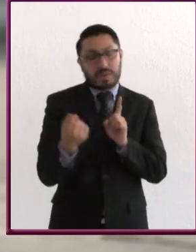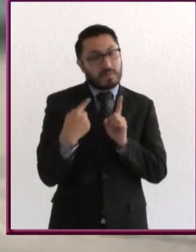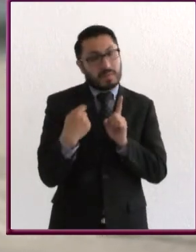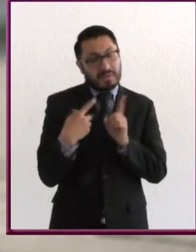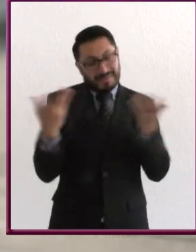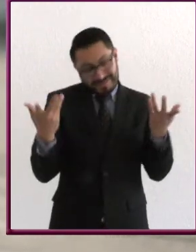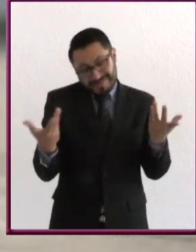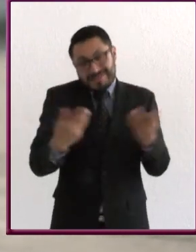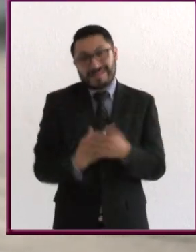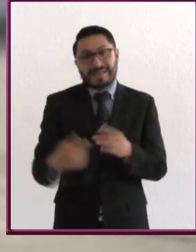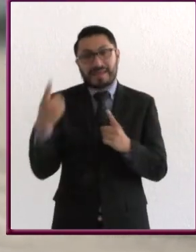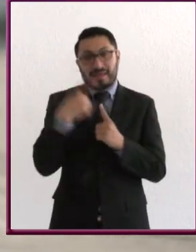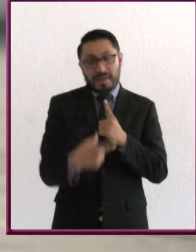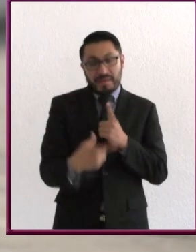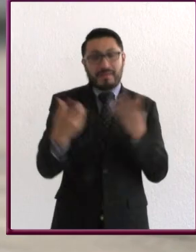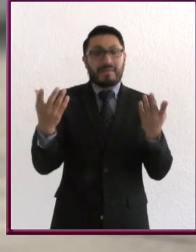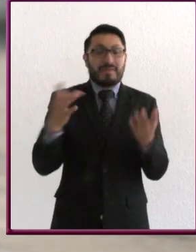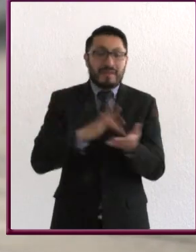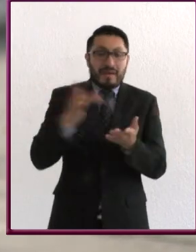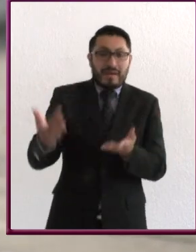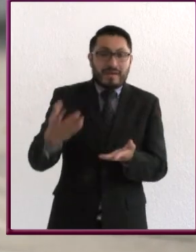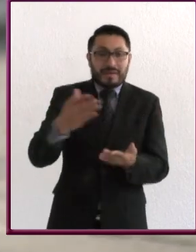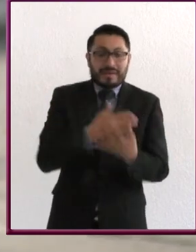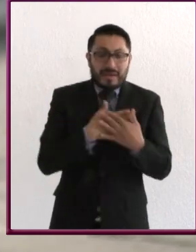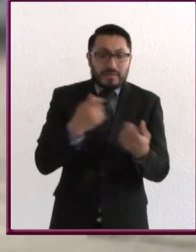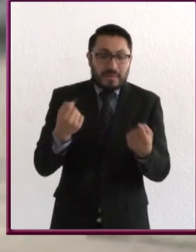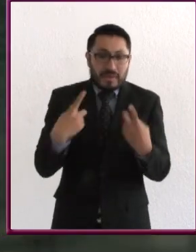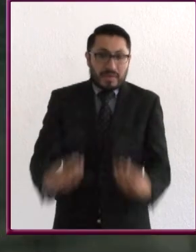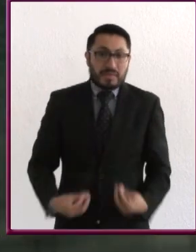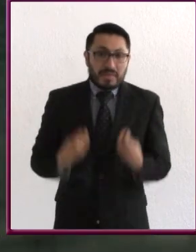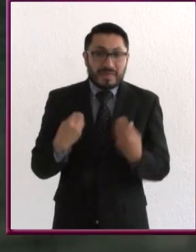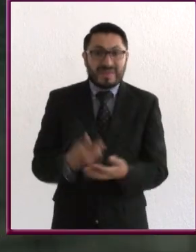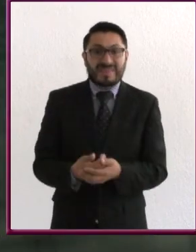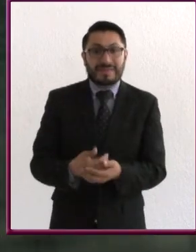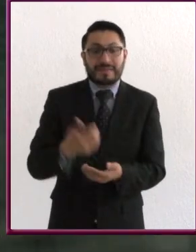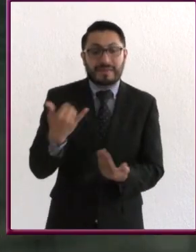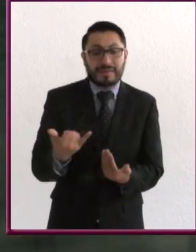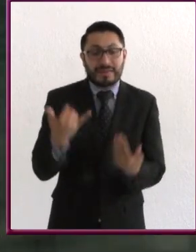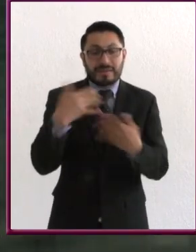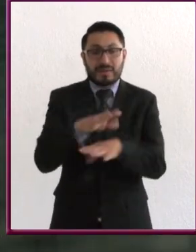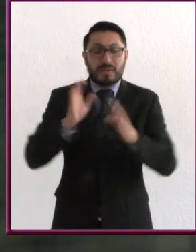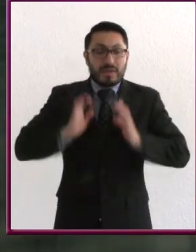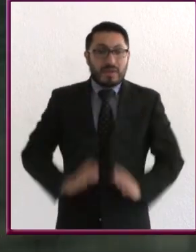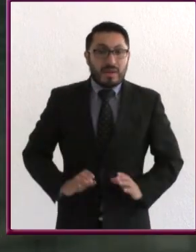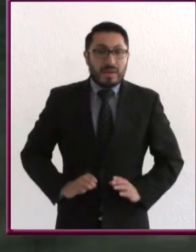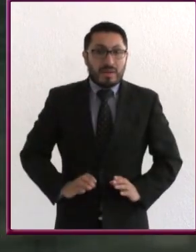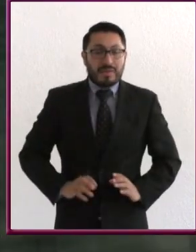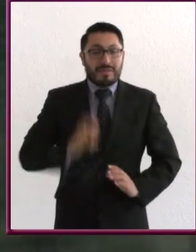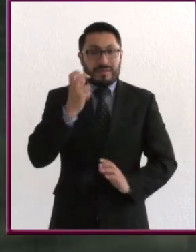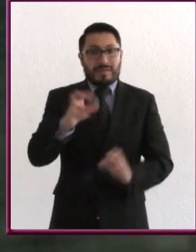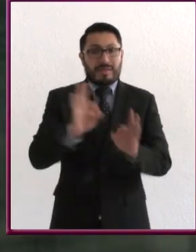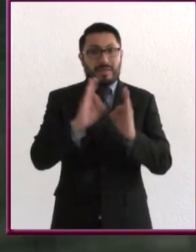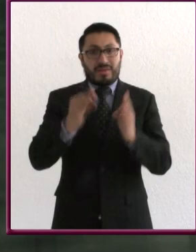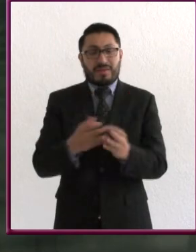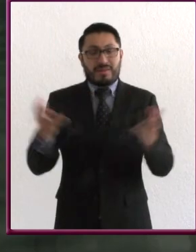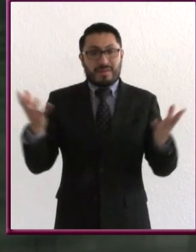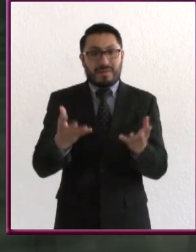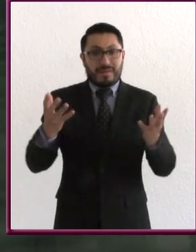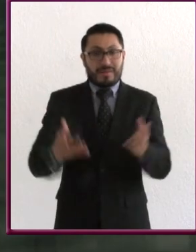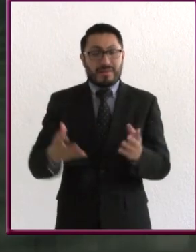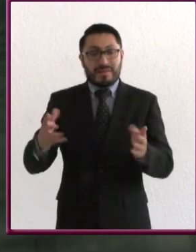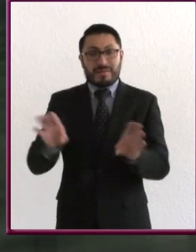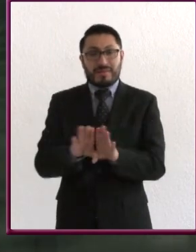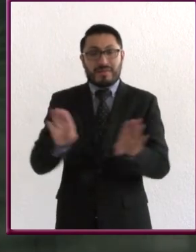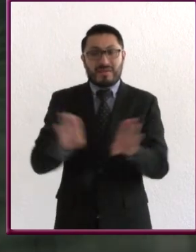agradecer y por supuesto brindar amor a la vida misma. Y sobre nuestro cuerpo, es el vehículo que tendremos para